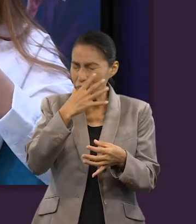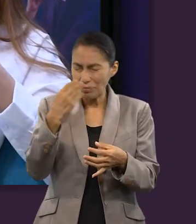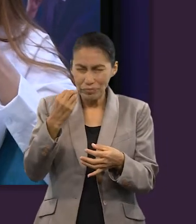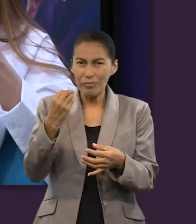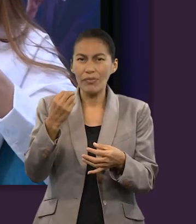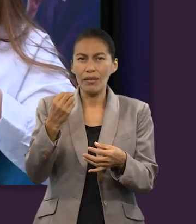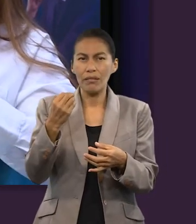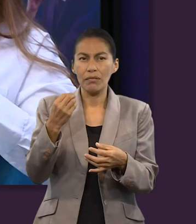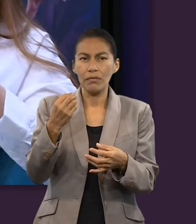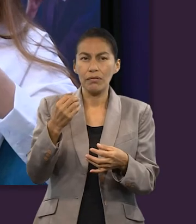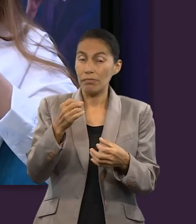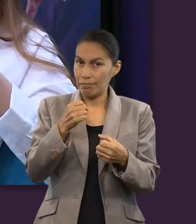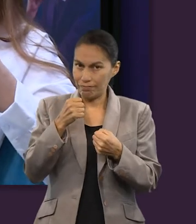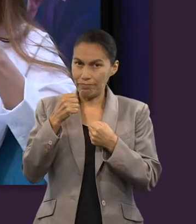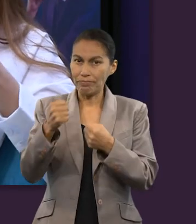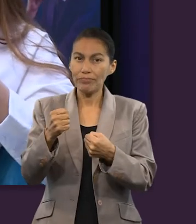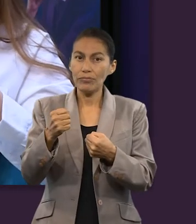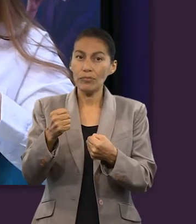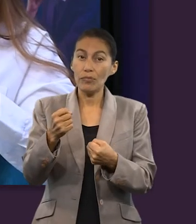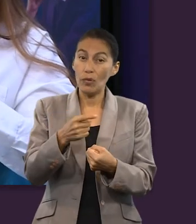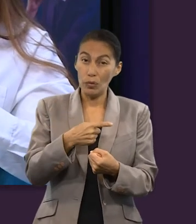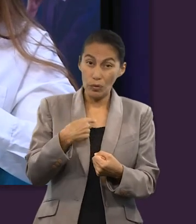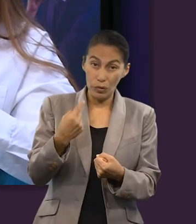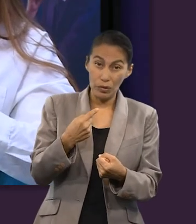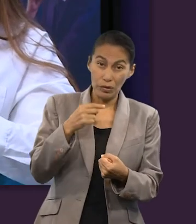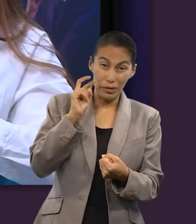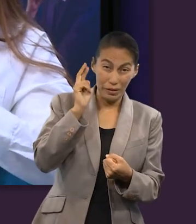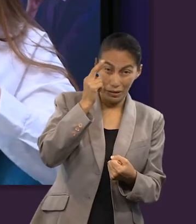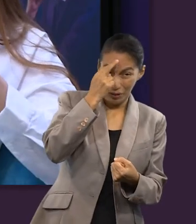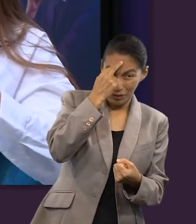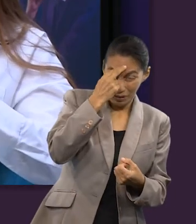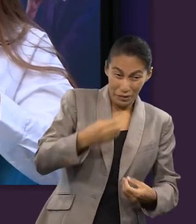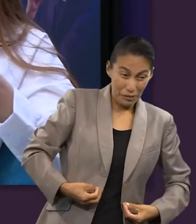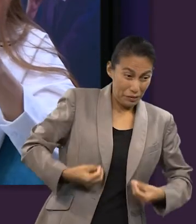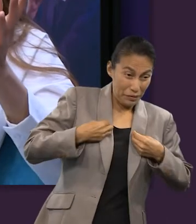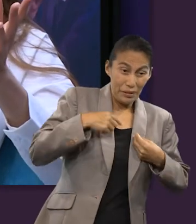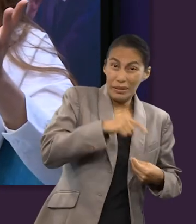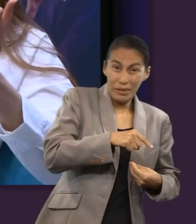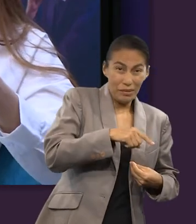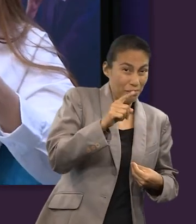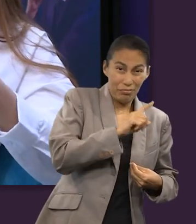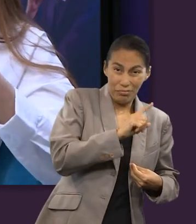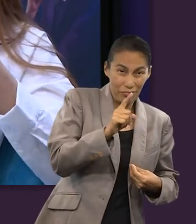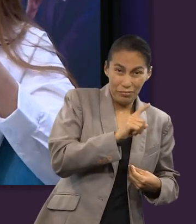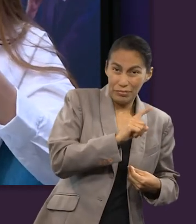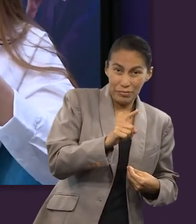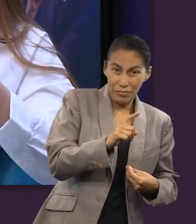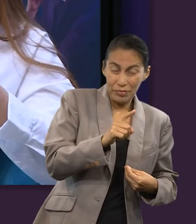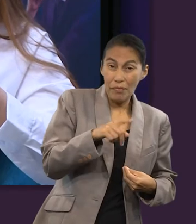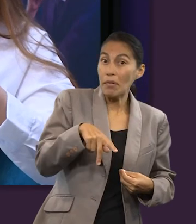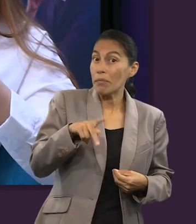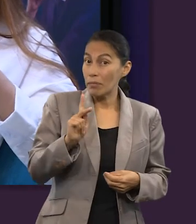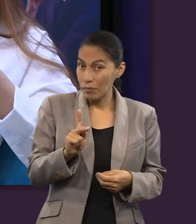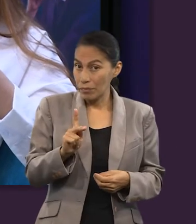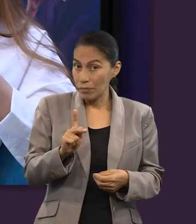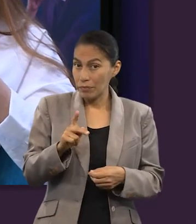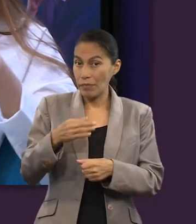hermosa, que seguramente no vamos a querer recordar lo que vivimos aquí. Sin embargo,